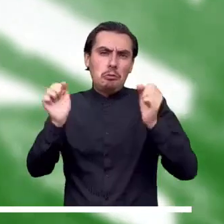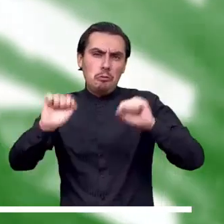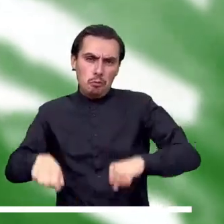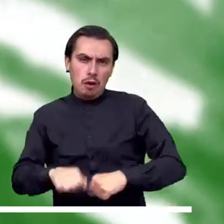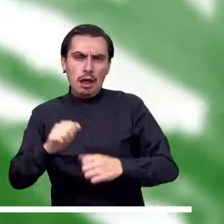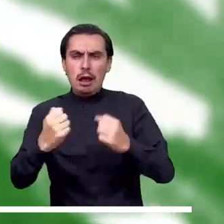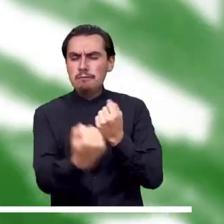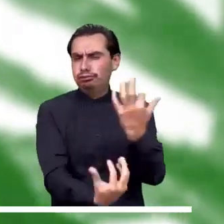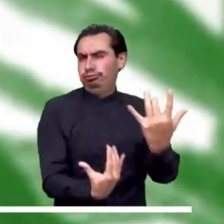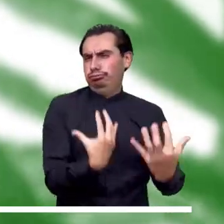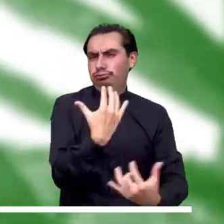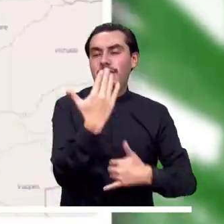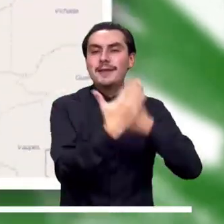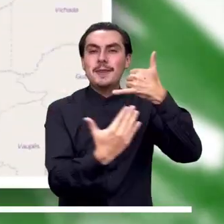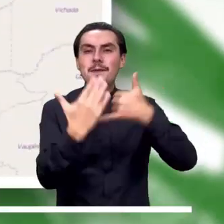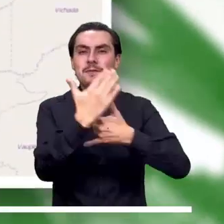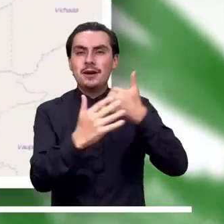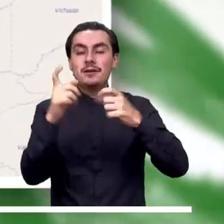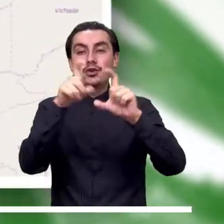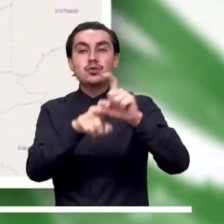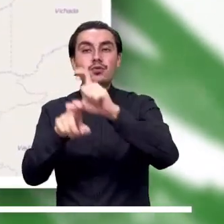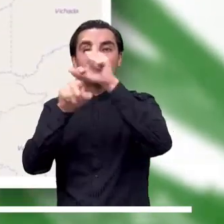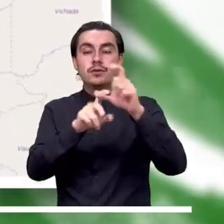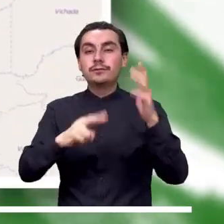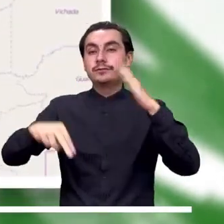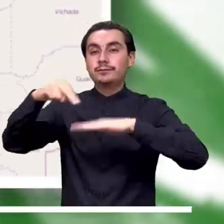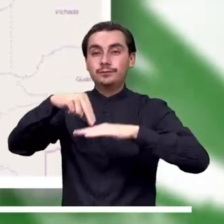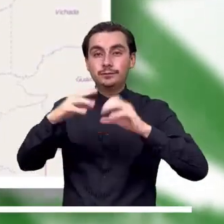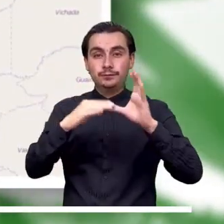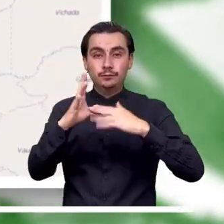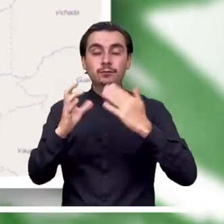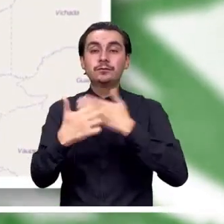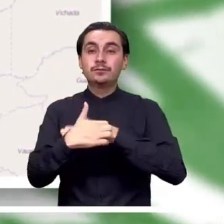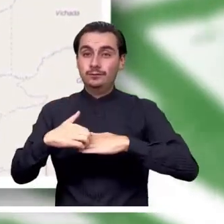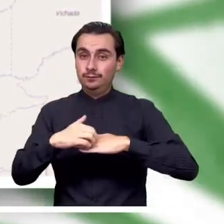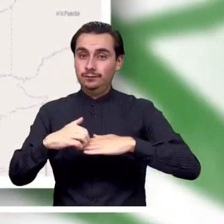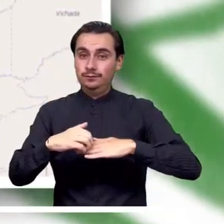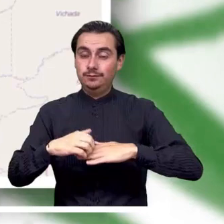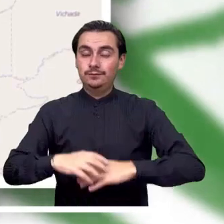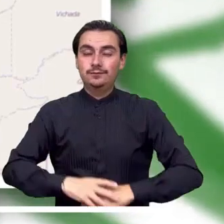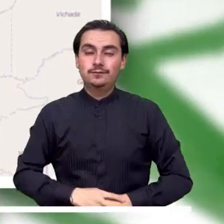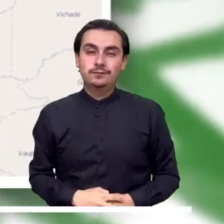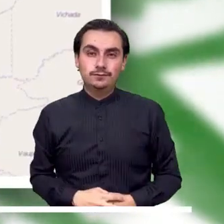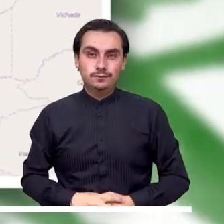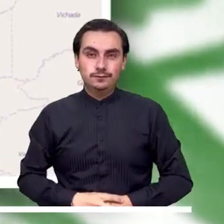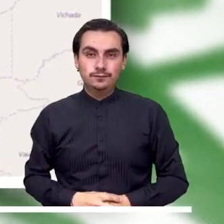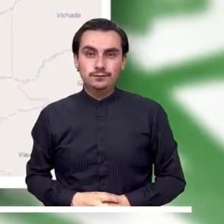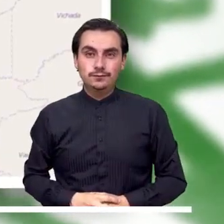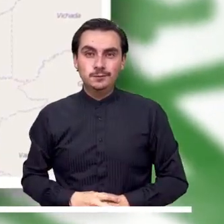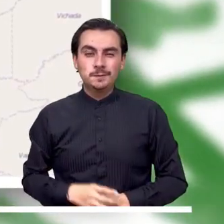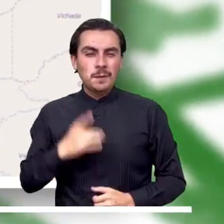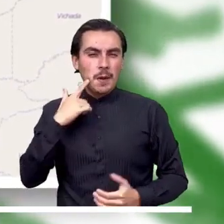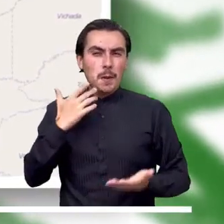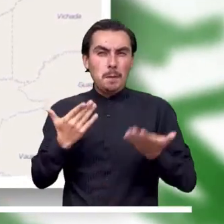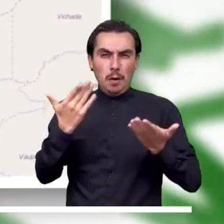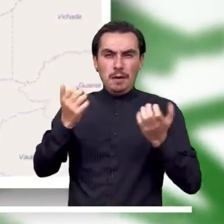Alerta naranja por moderada posibilidad de incendios en los departamentos de La Guajira, Nariño, Cauca y Tolima.